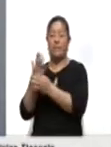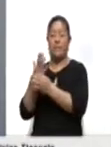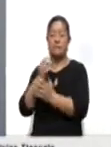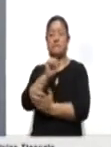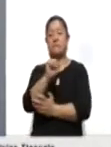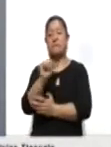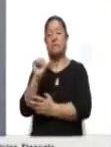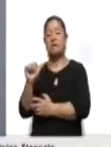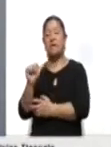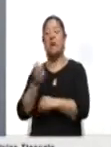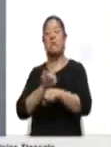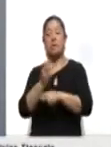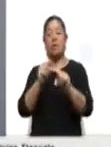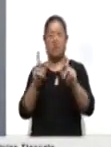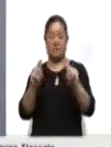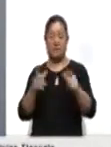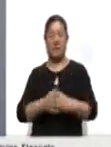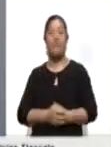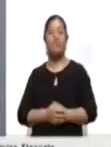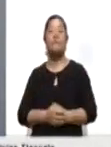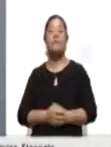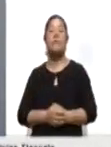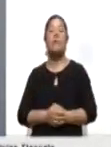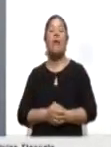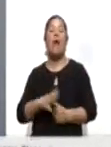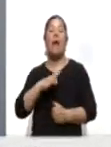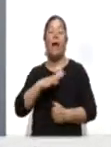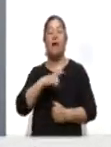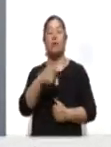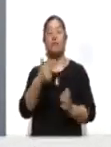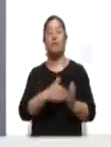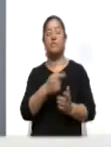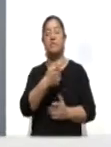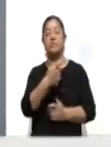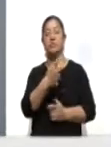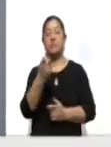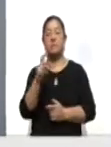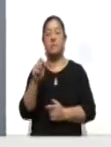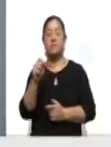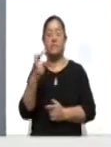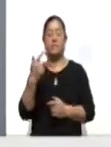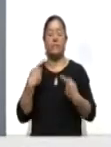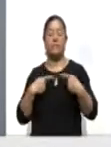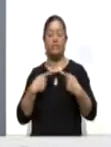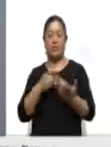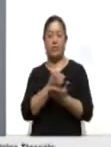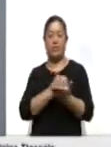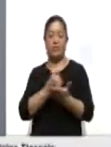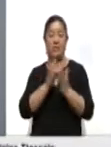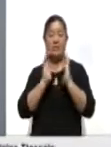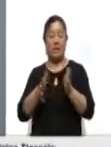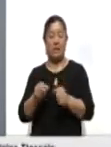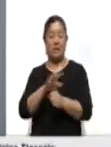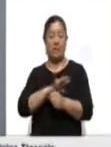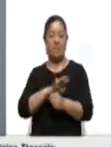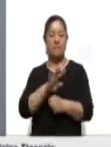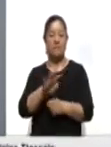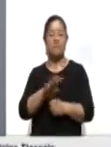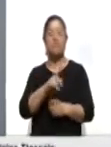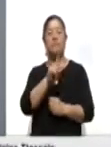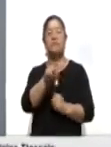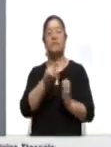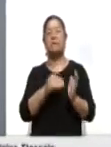Secretaría de Salud del Estado, Tlaxcala registra 12.227 personas recuperadas de COVID-19 y 17